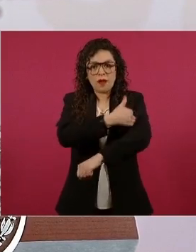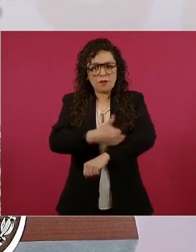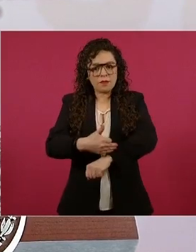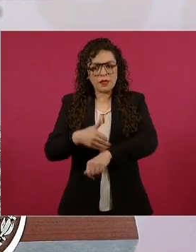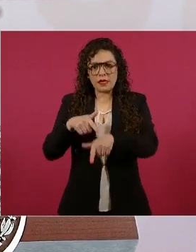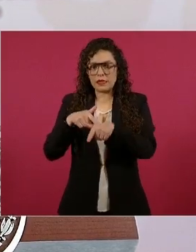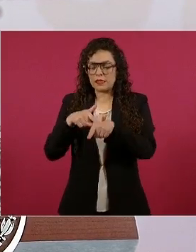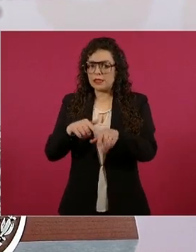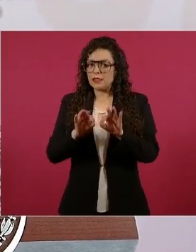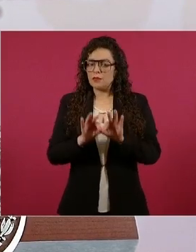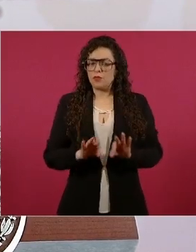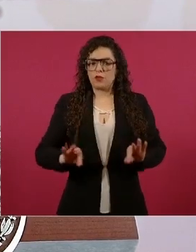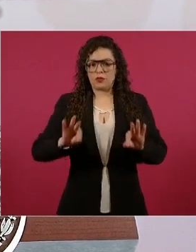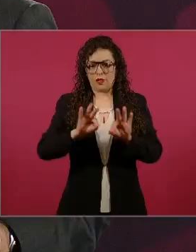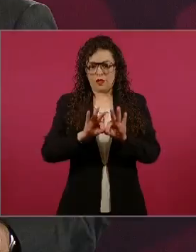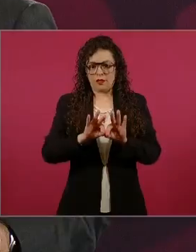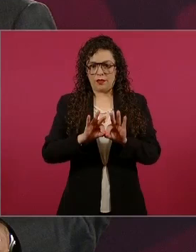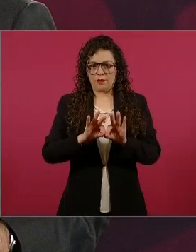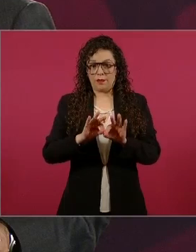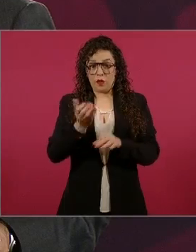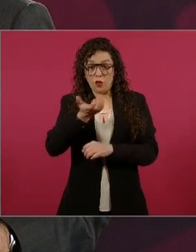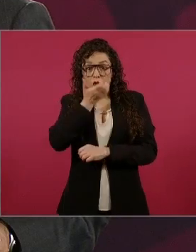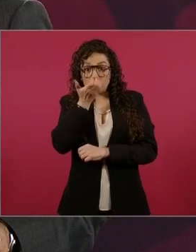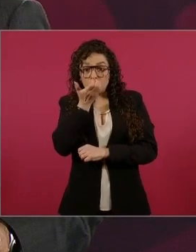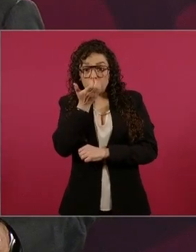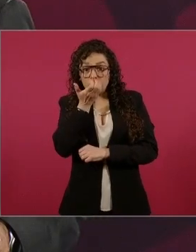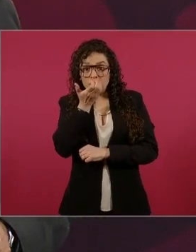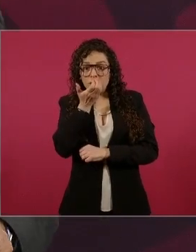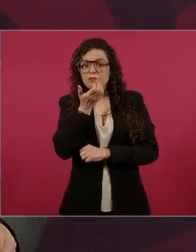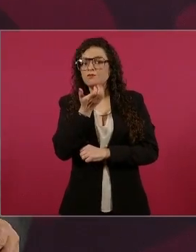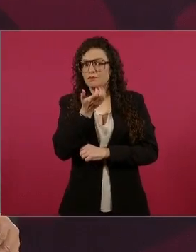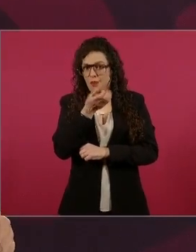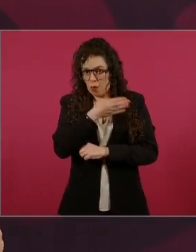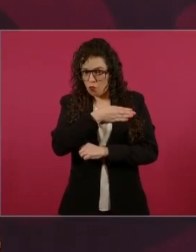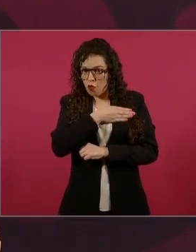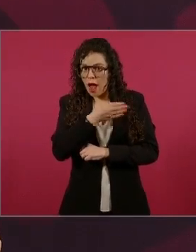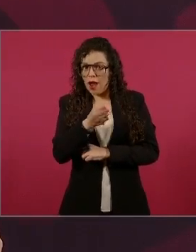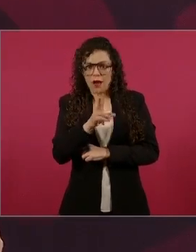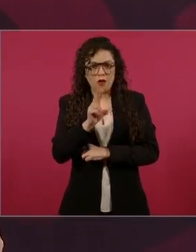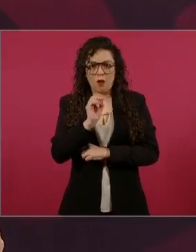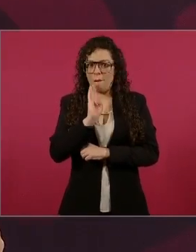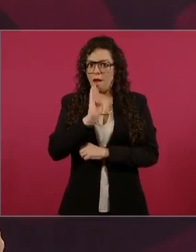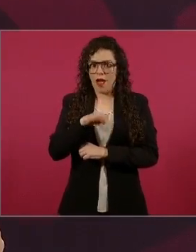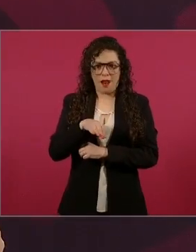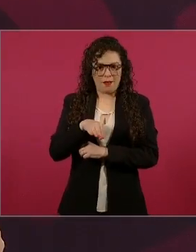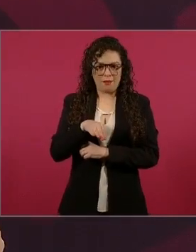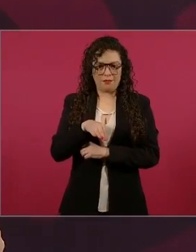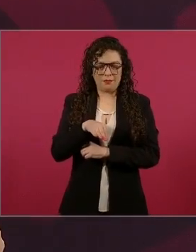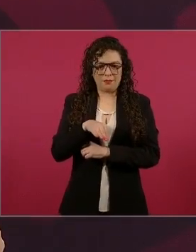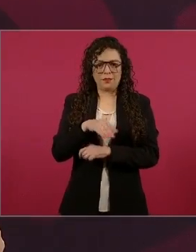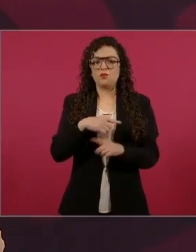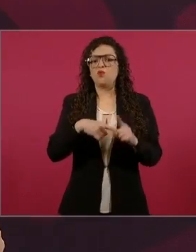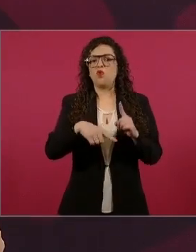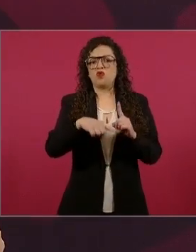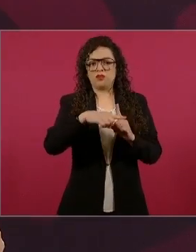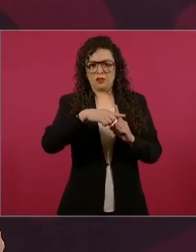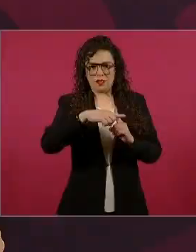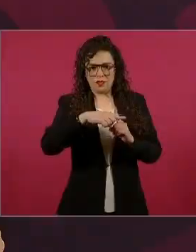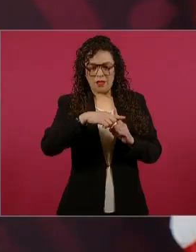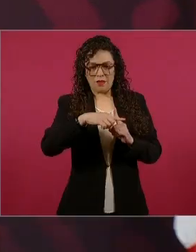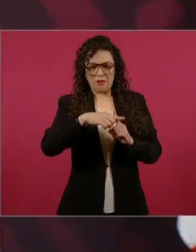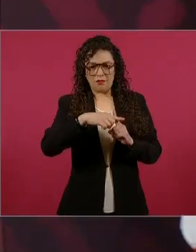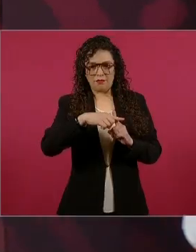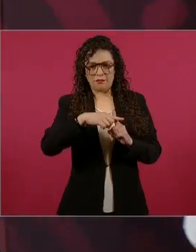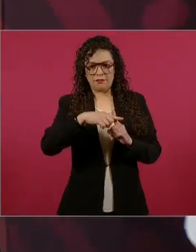buenas, que no caigamos en creer